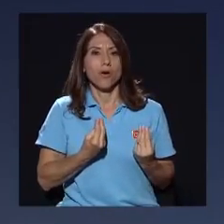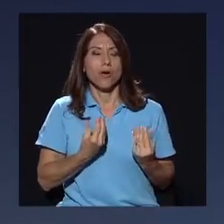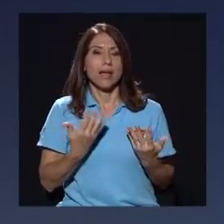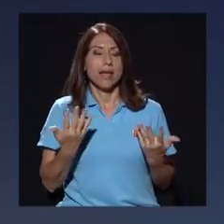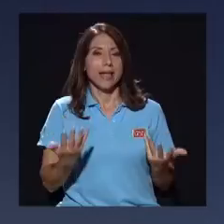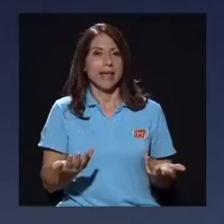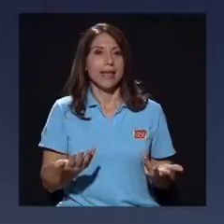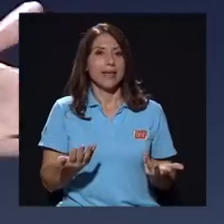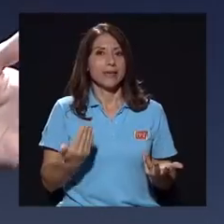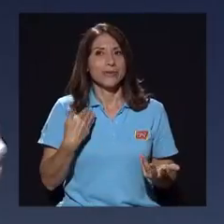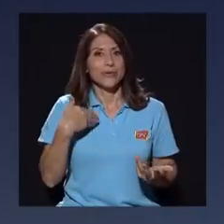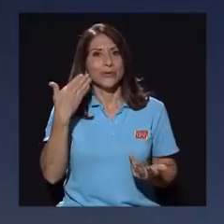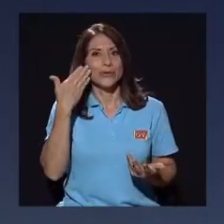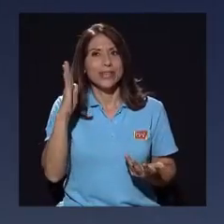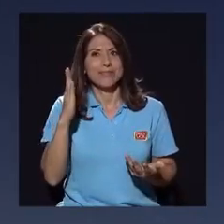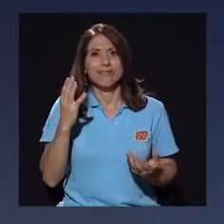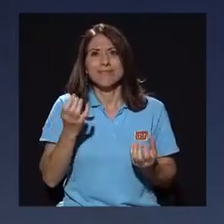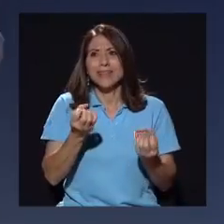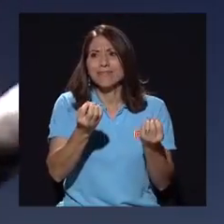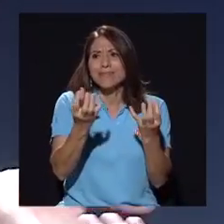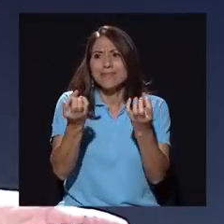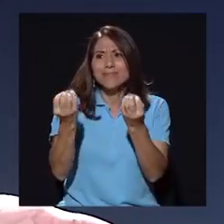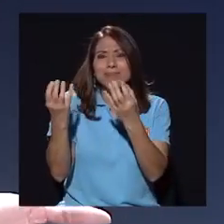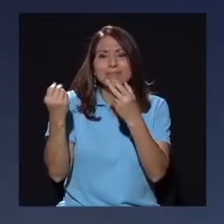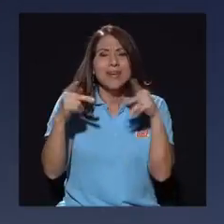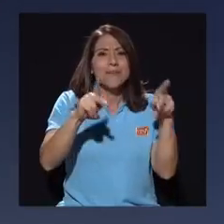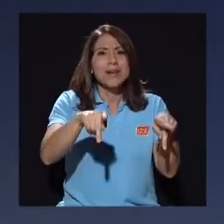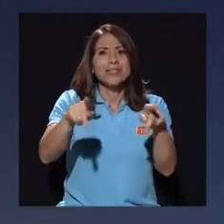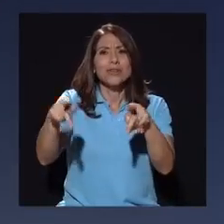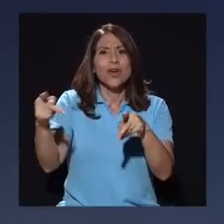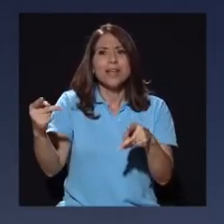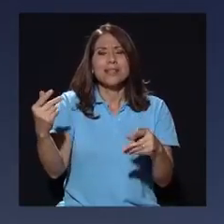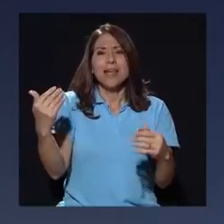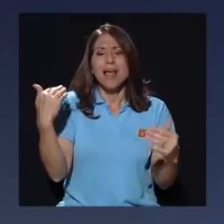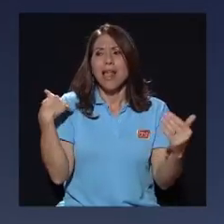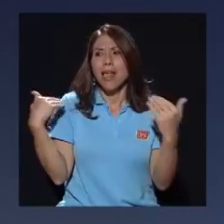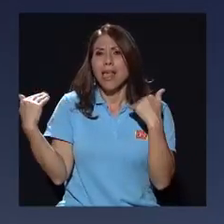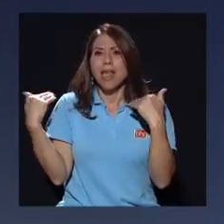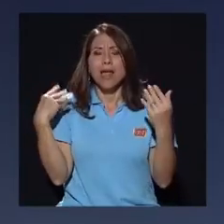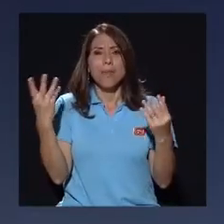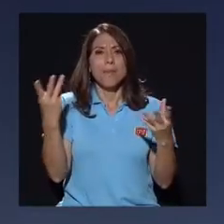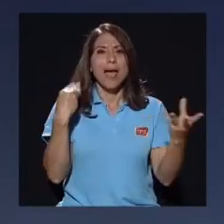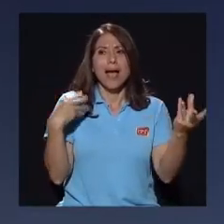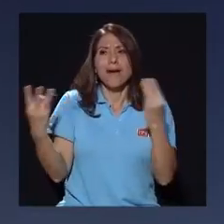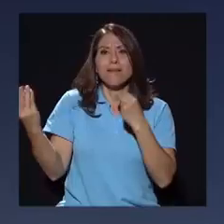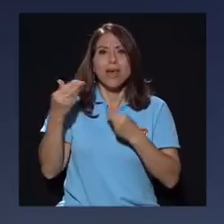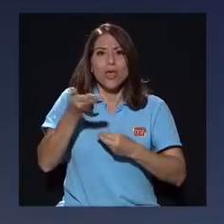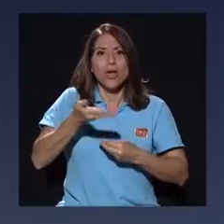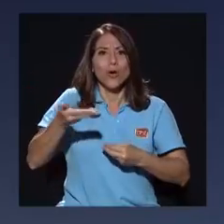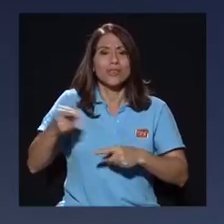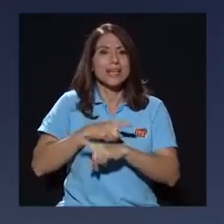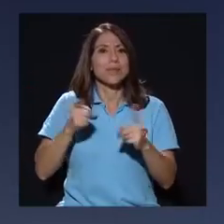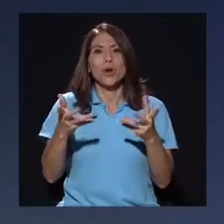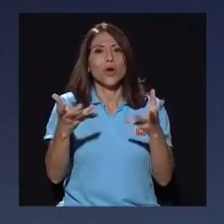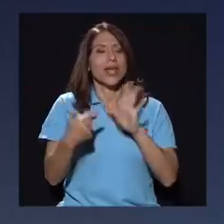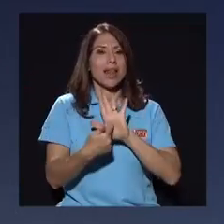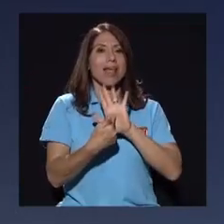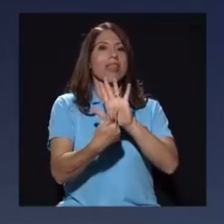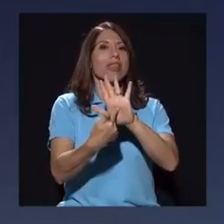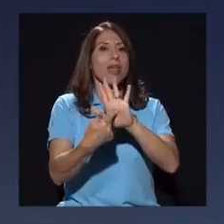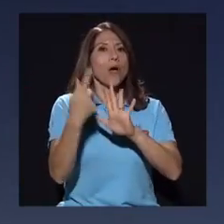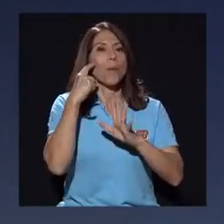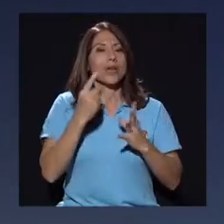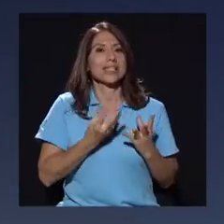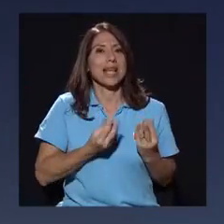Entonces, yo no sé, ya son sobre las cientas de personas que me han hablado de cosas y todas, ¿verdad?, no quieren dar un paso adelante porque están